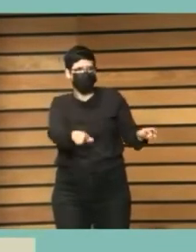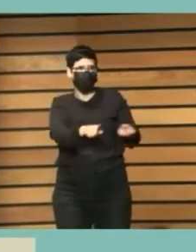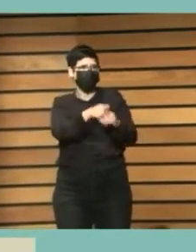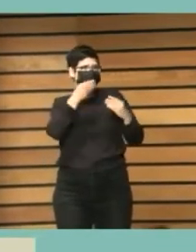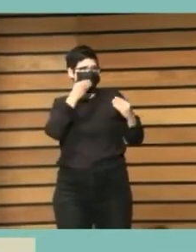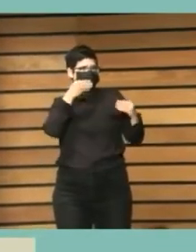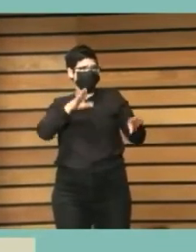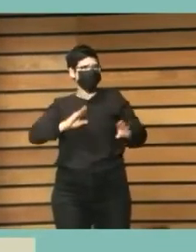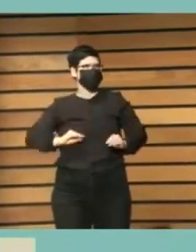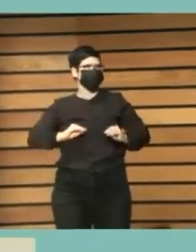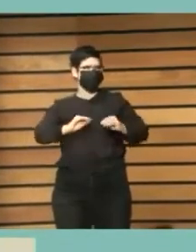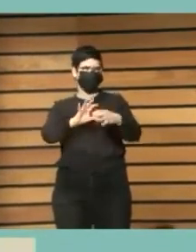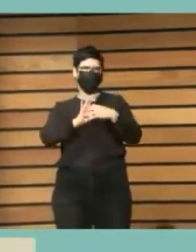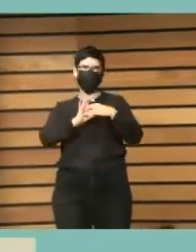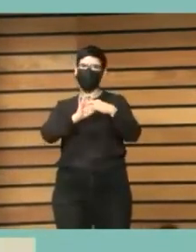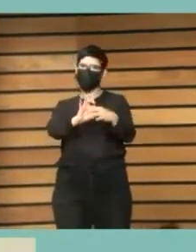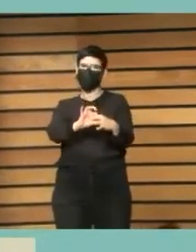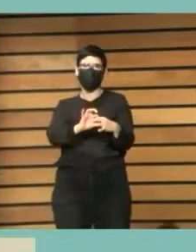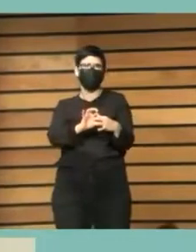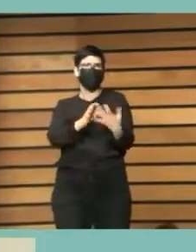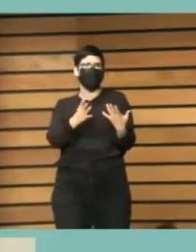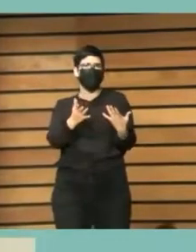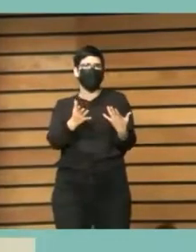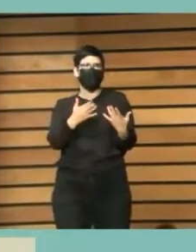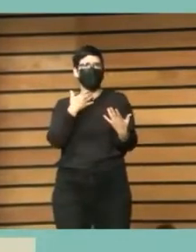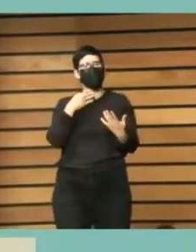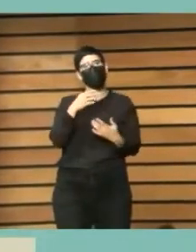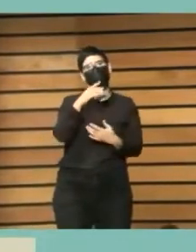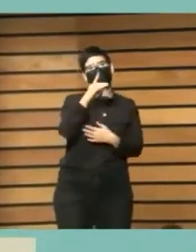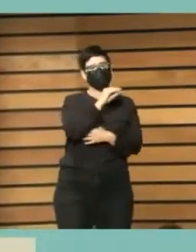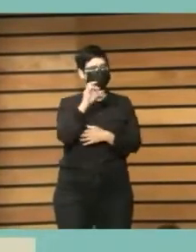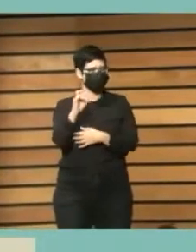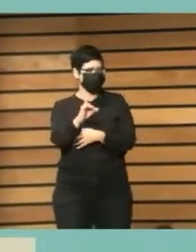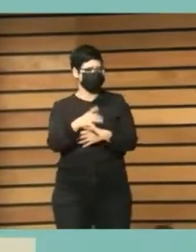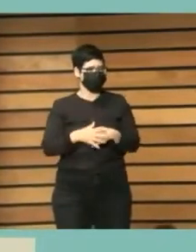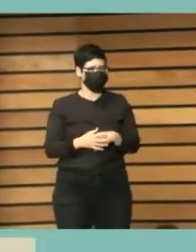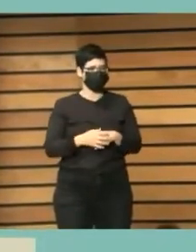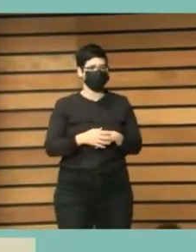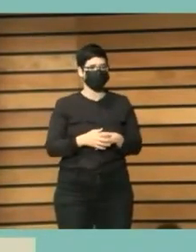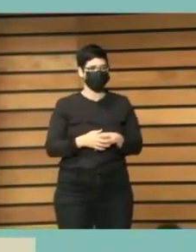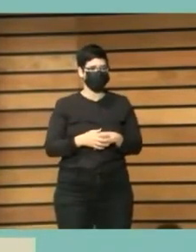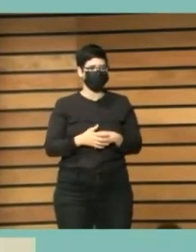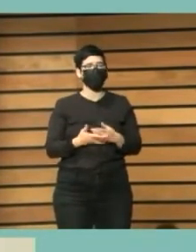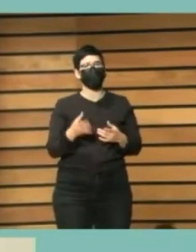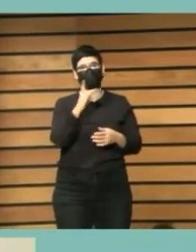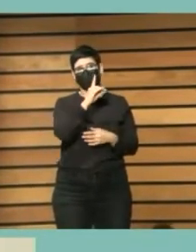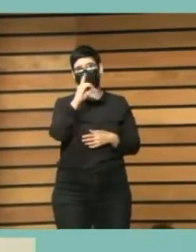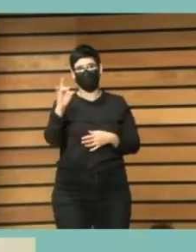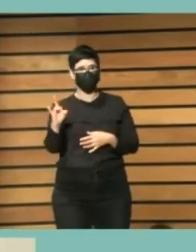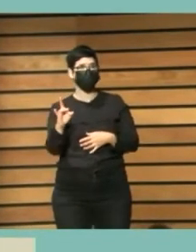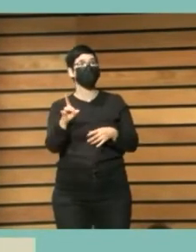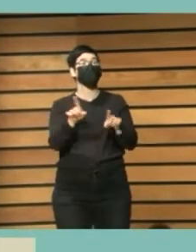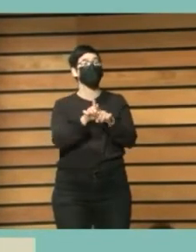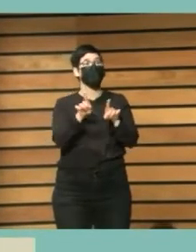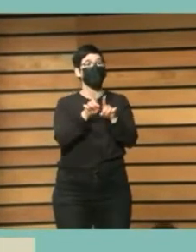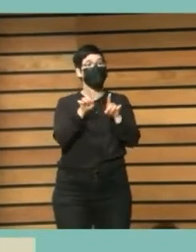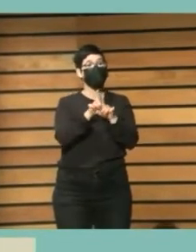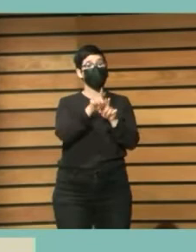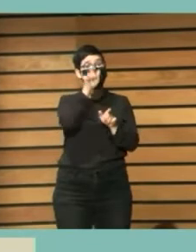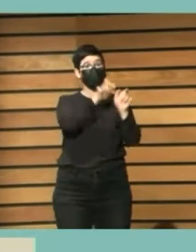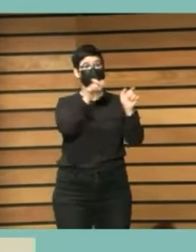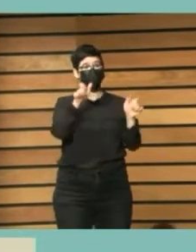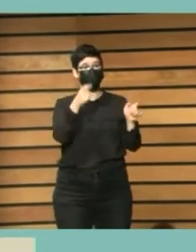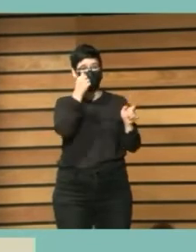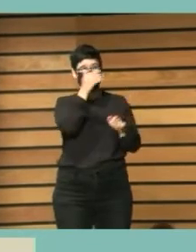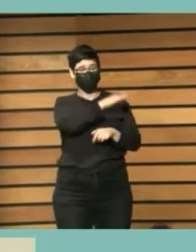relacionadas con algún ODS con el público infantil hemos integrado los ODS en actividades tradicionales